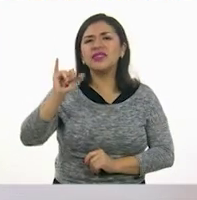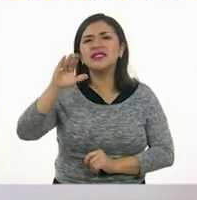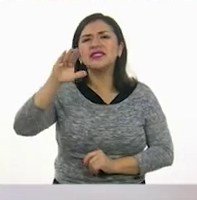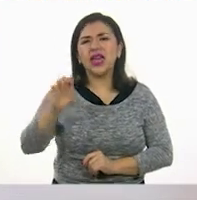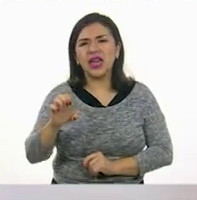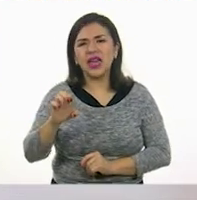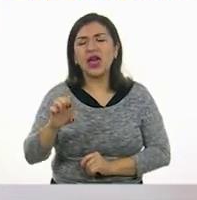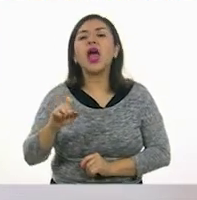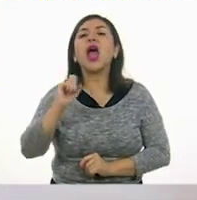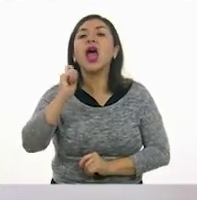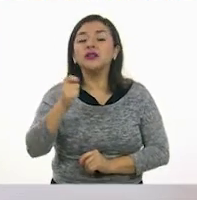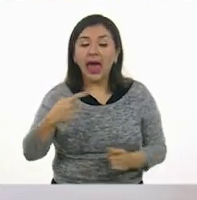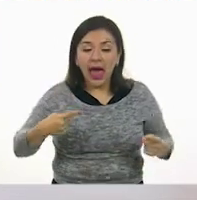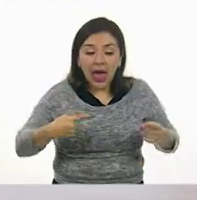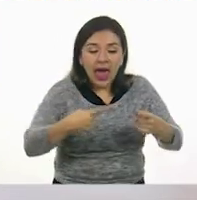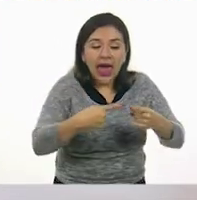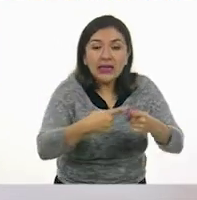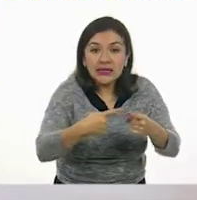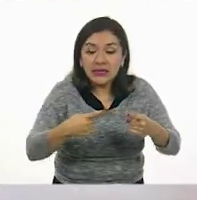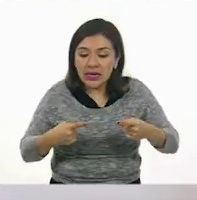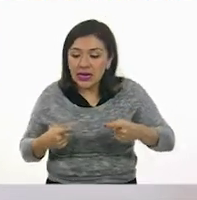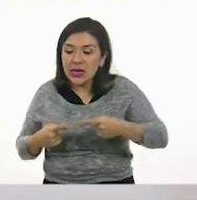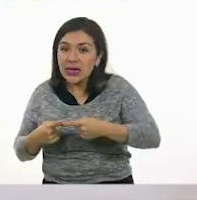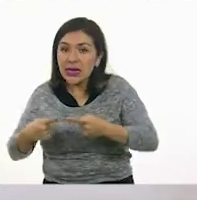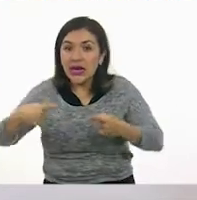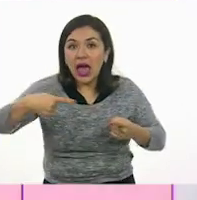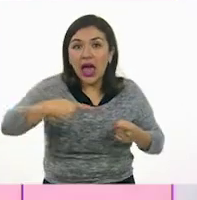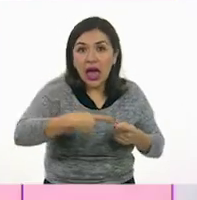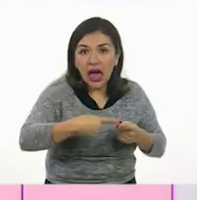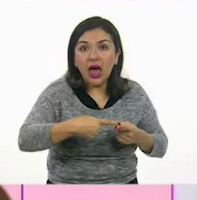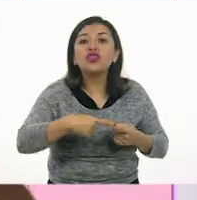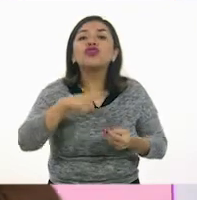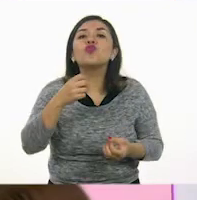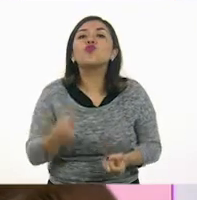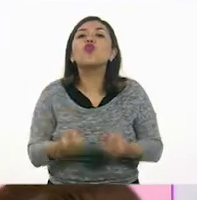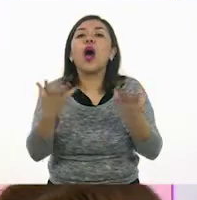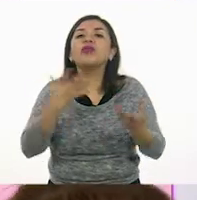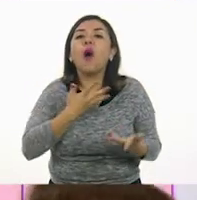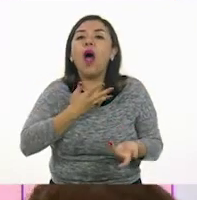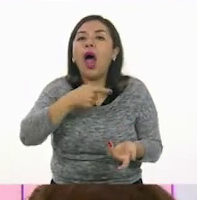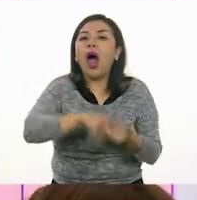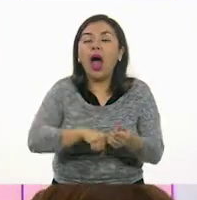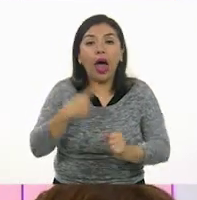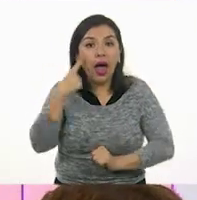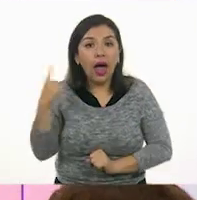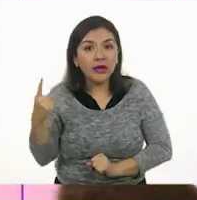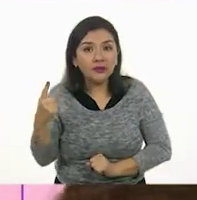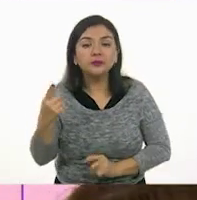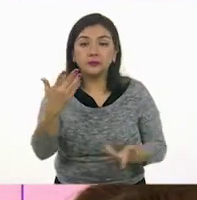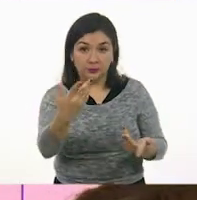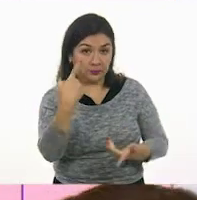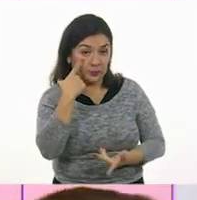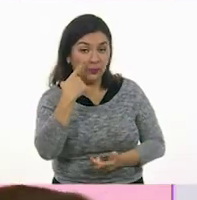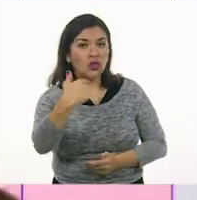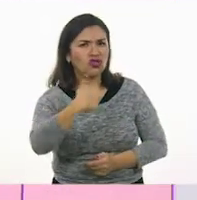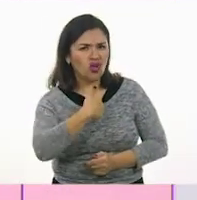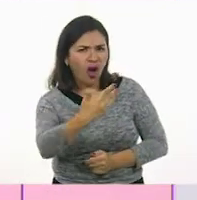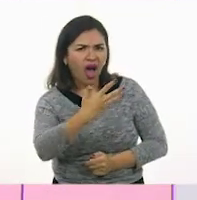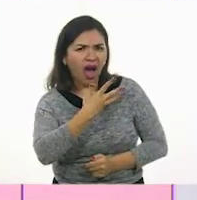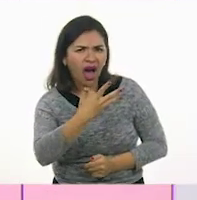Son las uniones de cada una de las aristas. ¡Ah! ¡Muy bien! Si yo tengo...